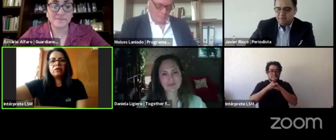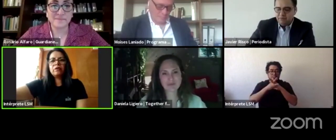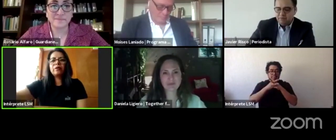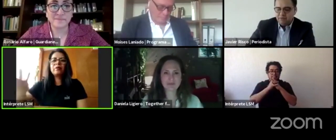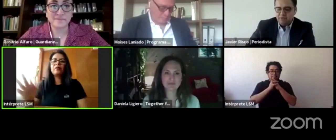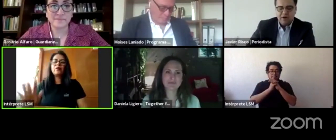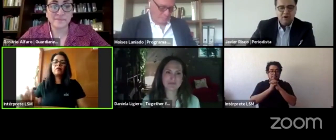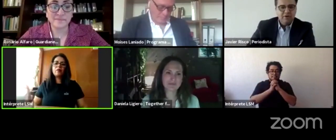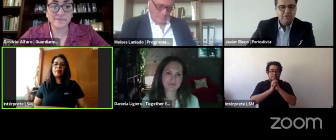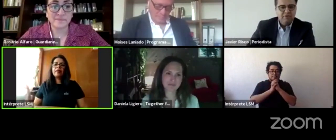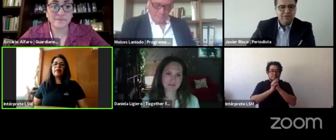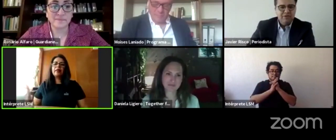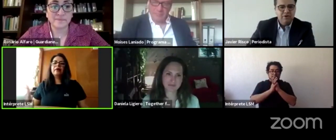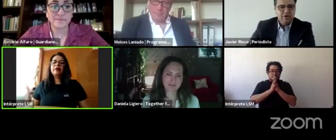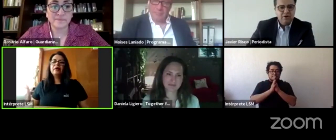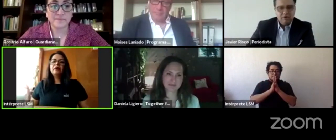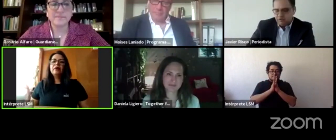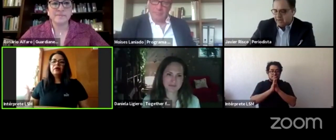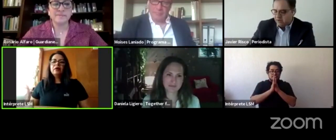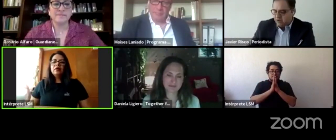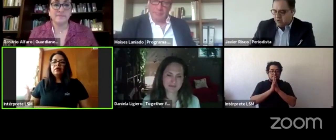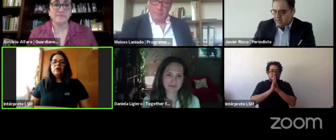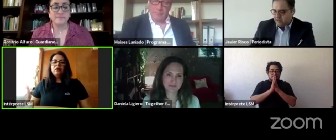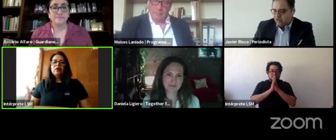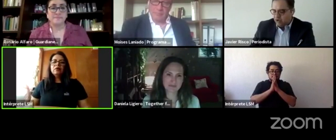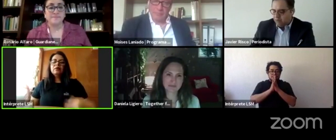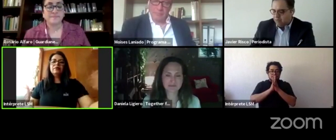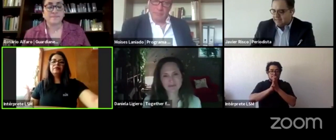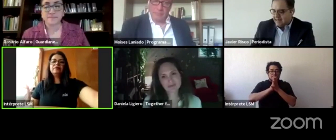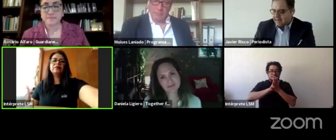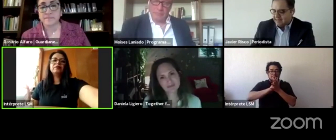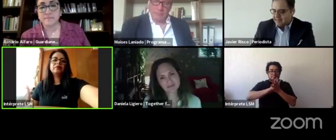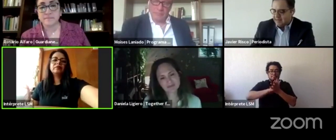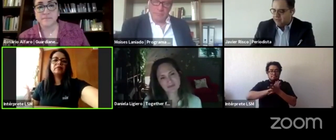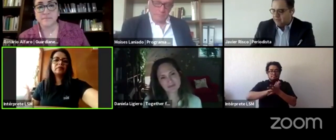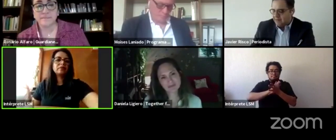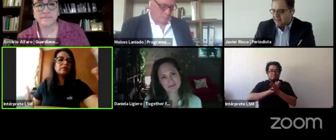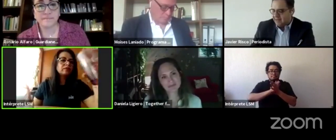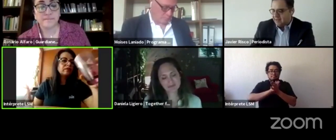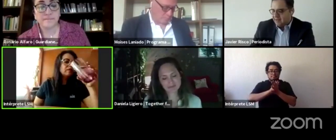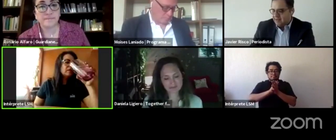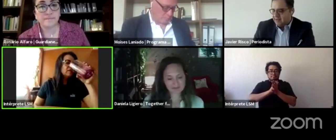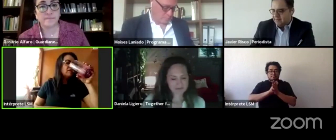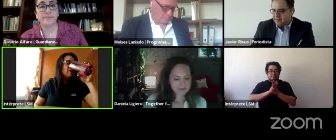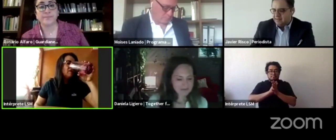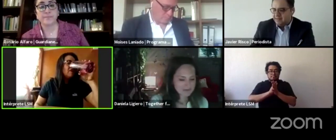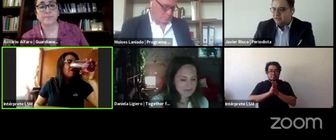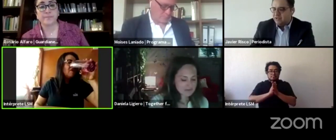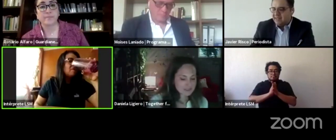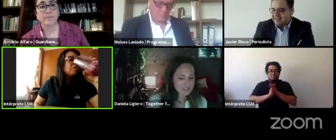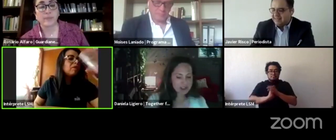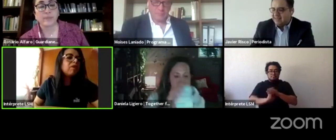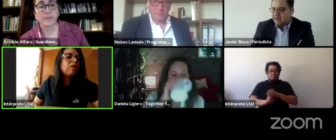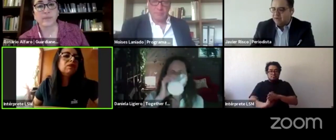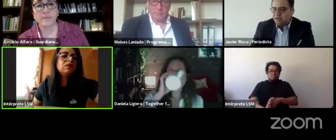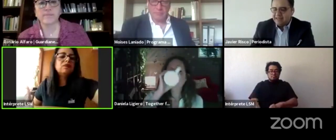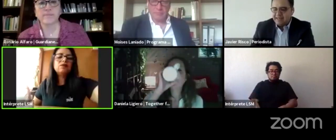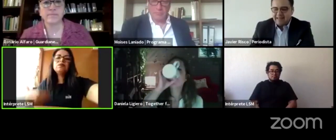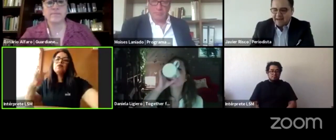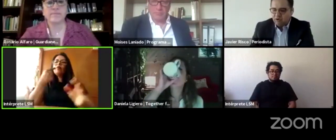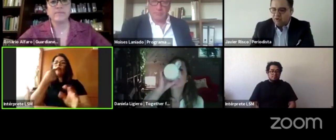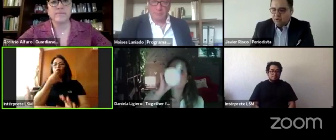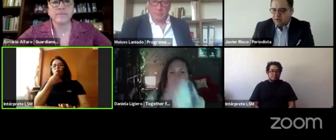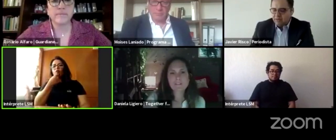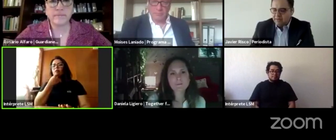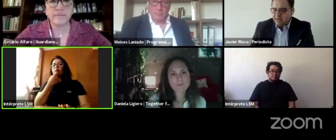mismo, por supuesto, renglón de información, Rosario, el hecho de cómo acercarse a ellos de manera, insisto, didáctica, cómo